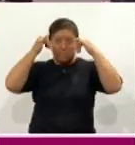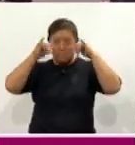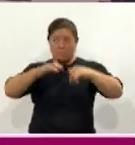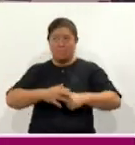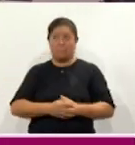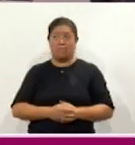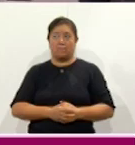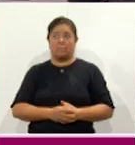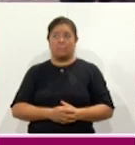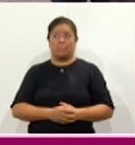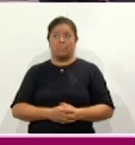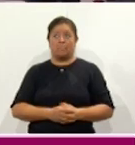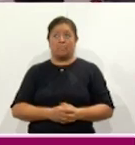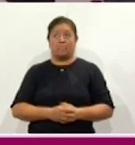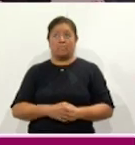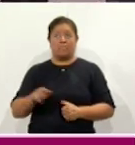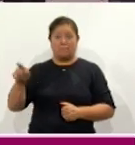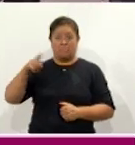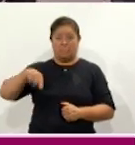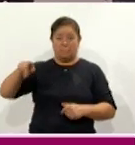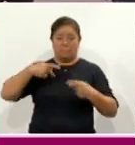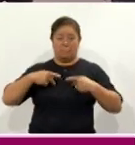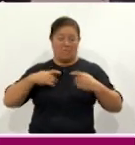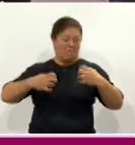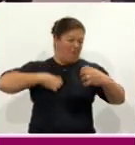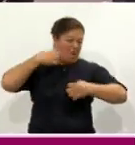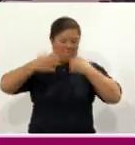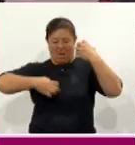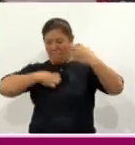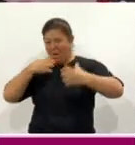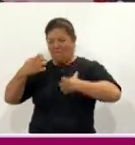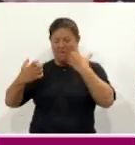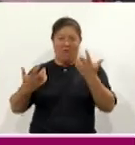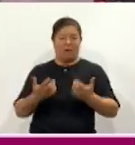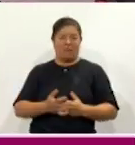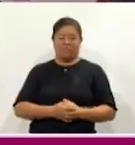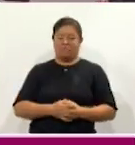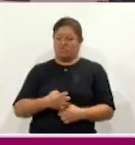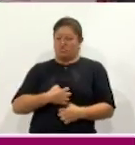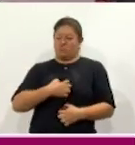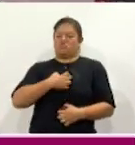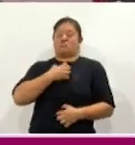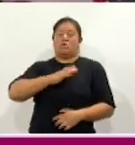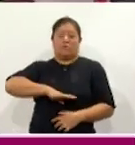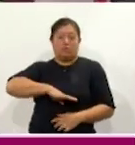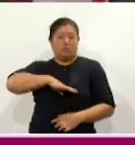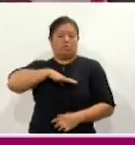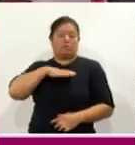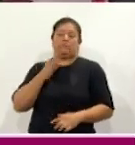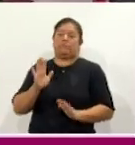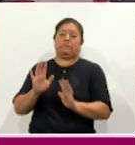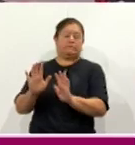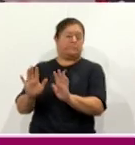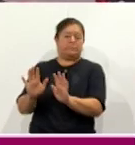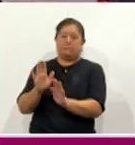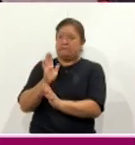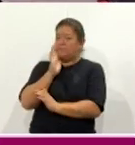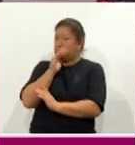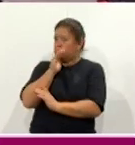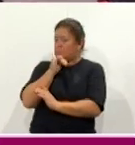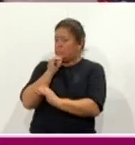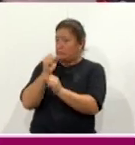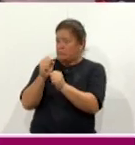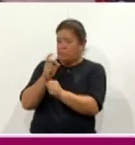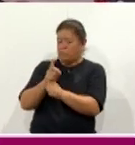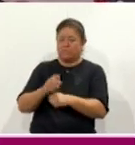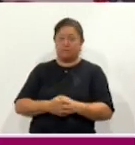la ciudadanía estaba pues muy alterada y eso pues no se impide tener seguridad. Qué importante es que se siga